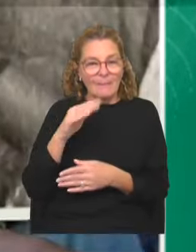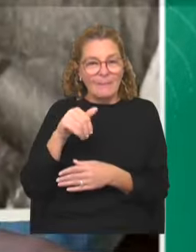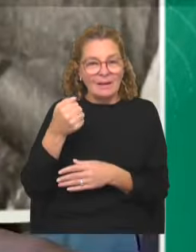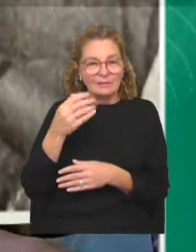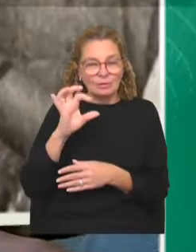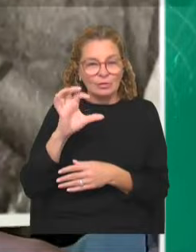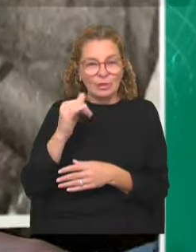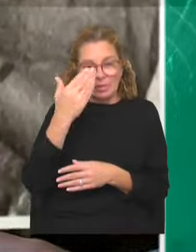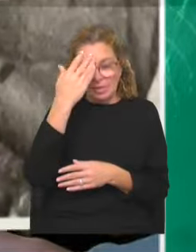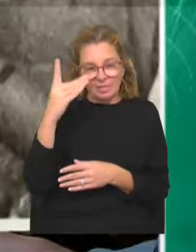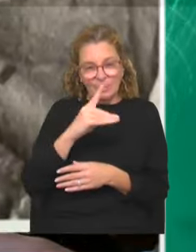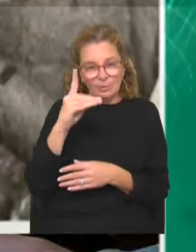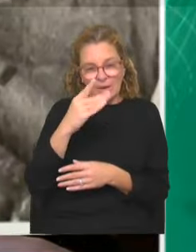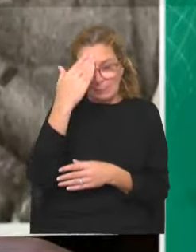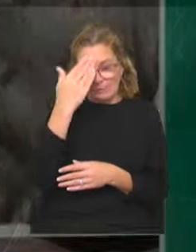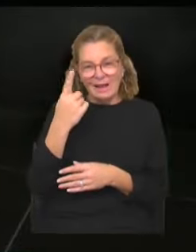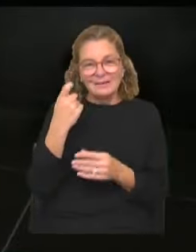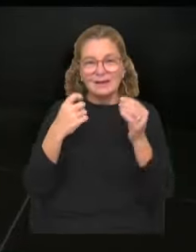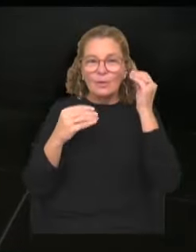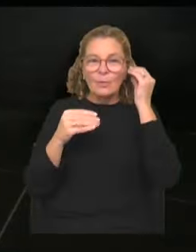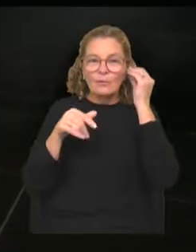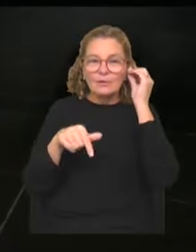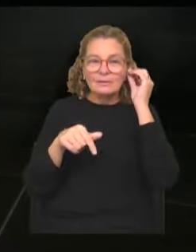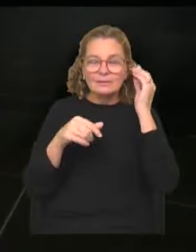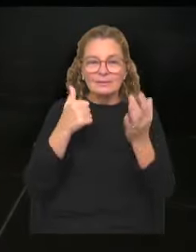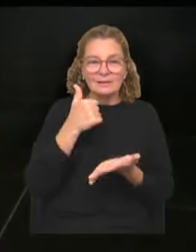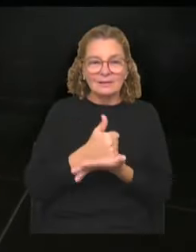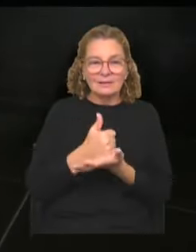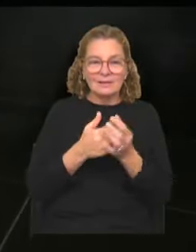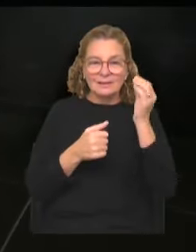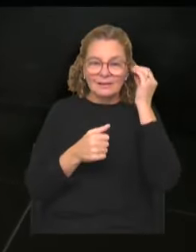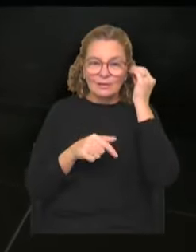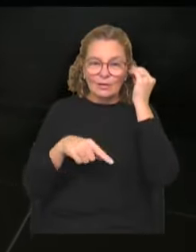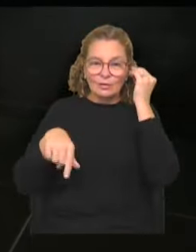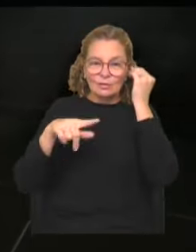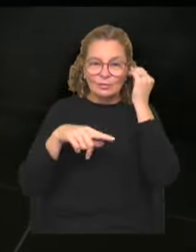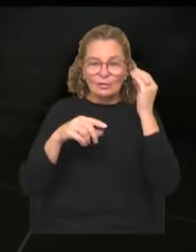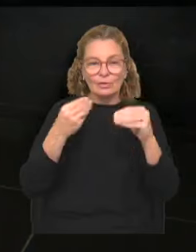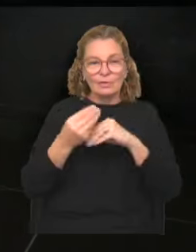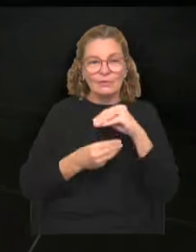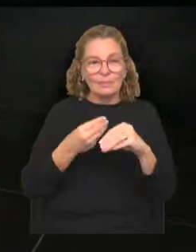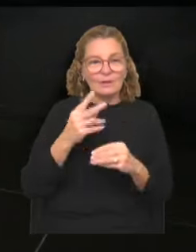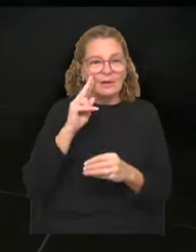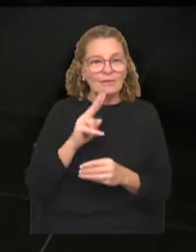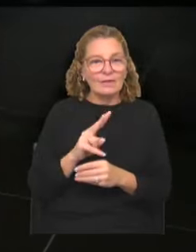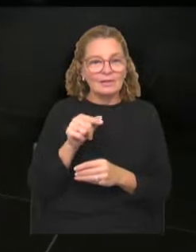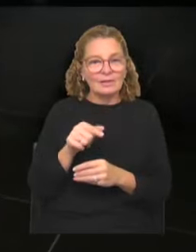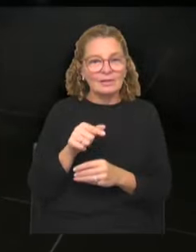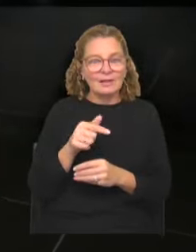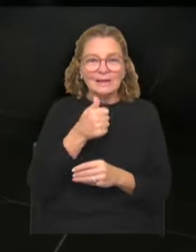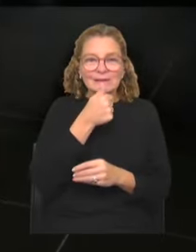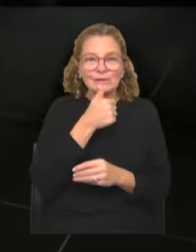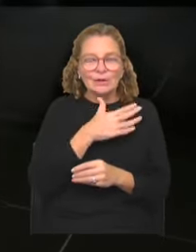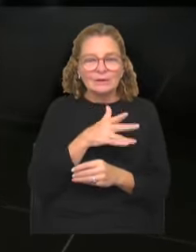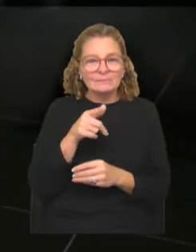por el Frente Amplio. Y Karina, ¿y ayer cómo fue estar allí, sentados con el resto de los familiares, presenciando ese pedazo de historia,